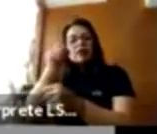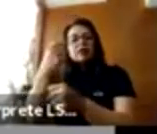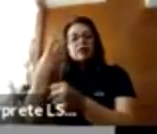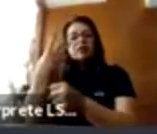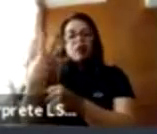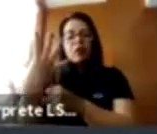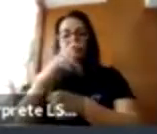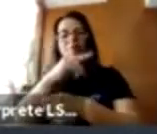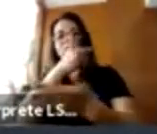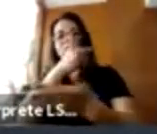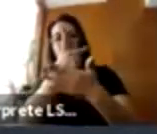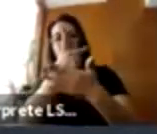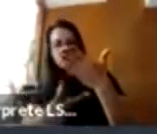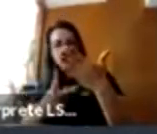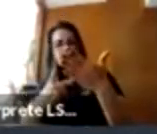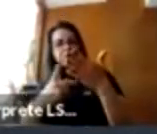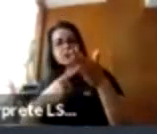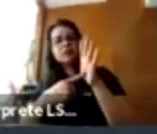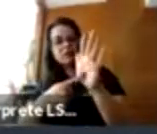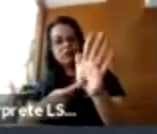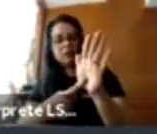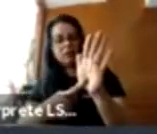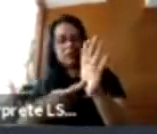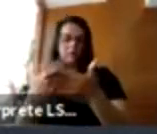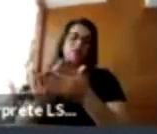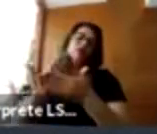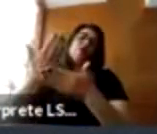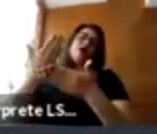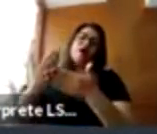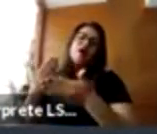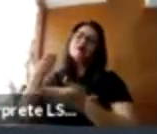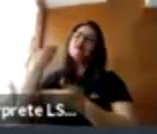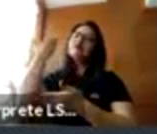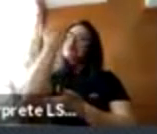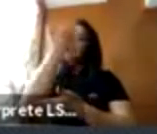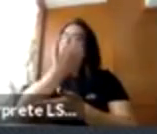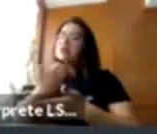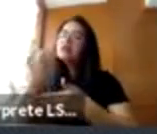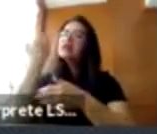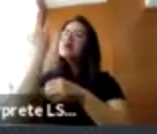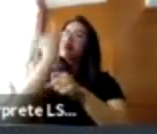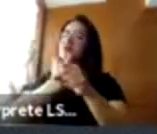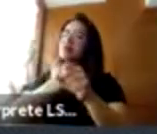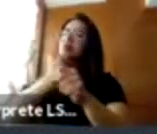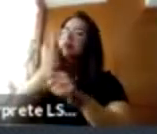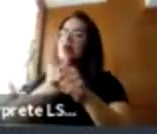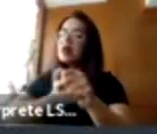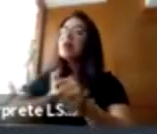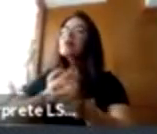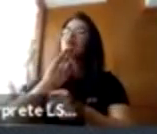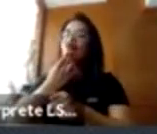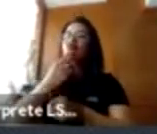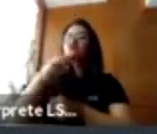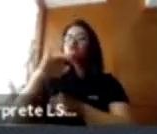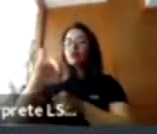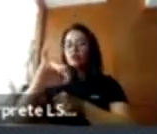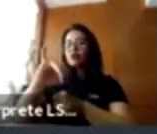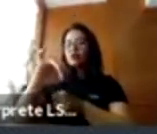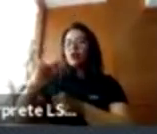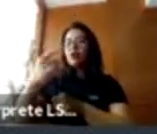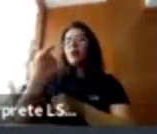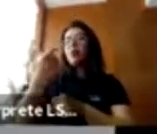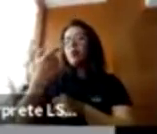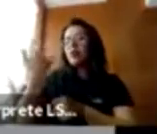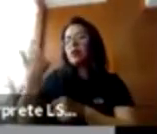cree que es una buena idea, es que se hizo un estudio o varios estudios y se sabe que funciona. Un poco lo que hablaba Rosario de trabajar